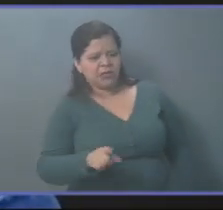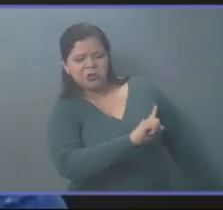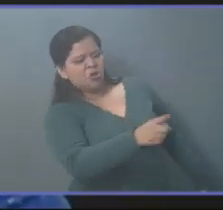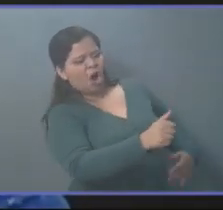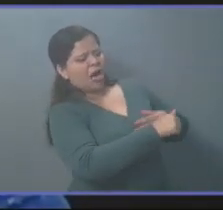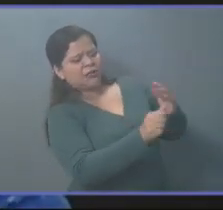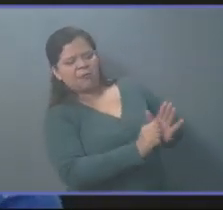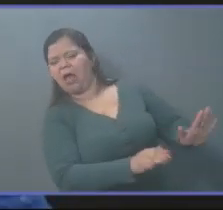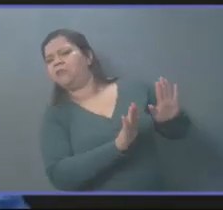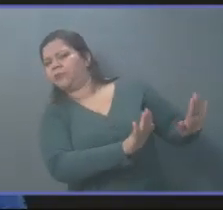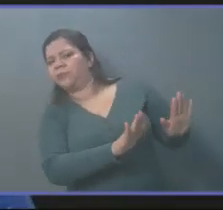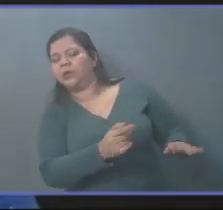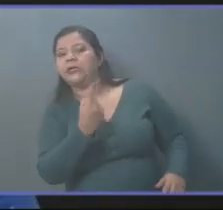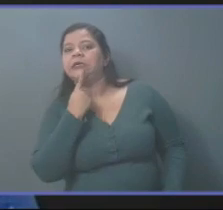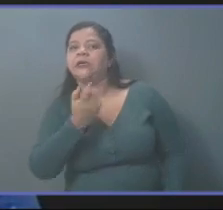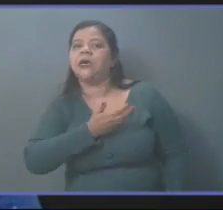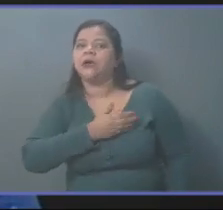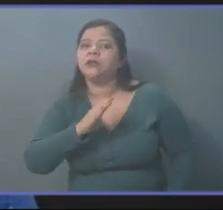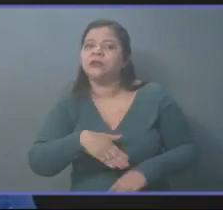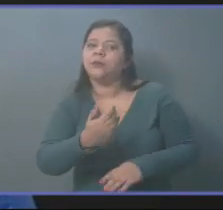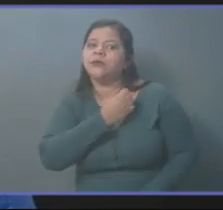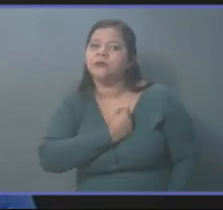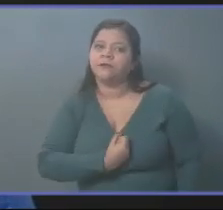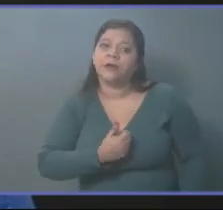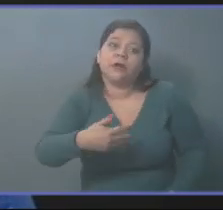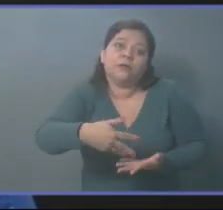el que paga el pato es el pueblo salvadoreño.